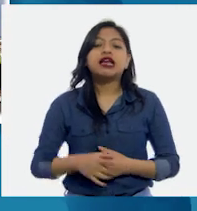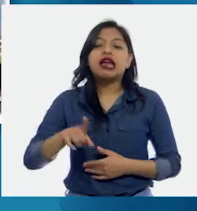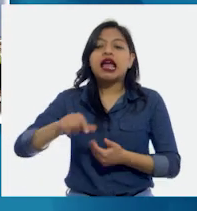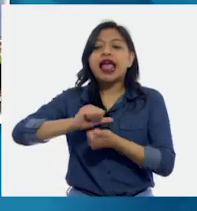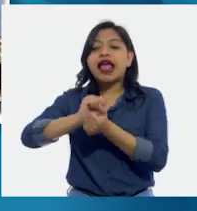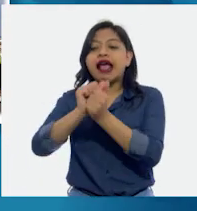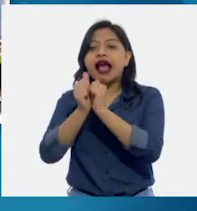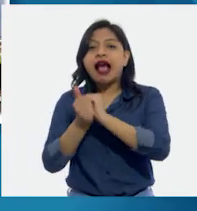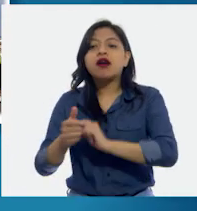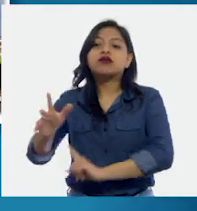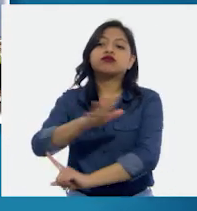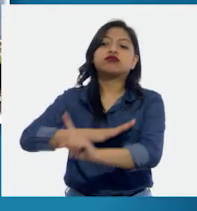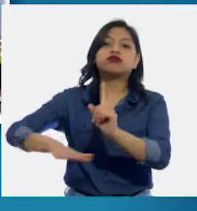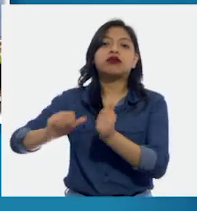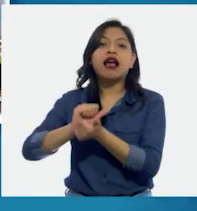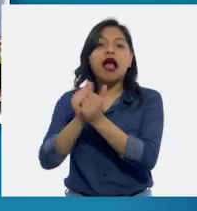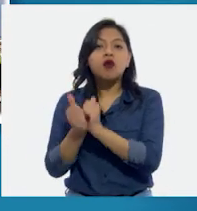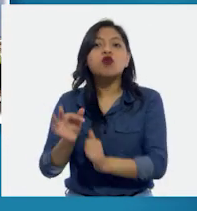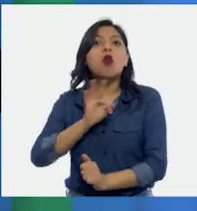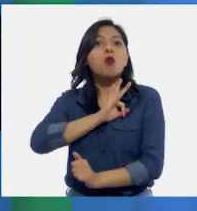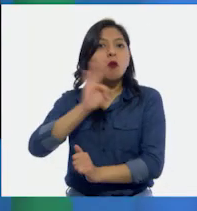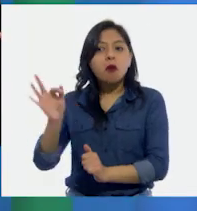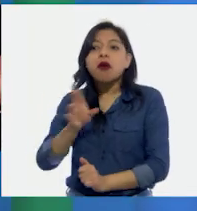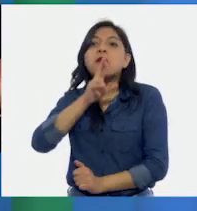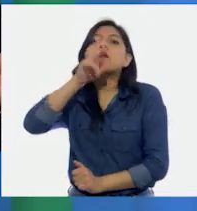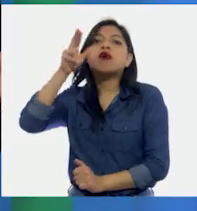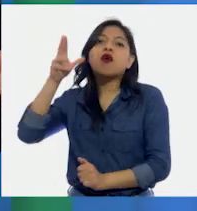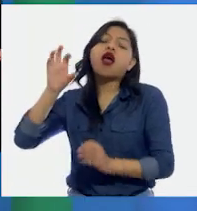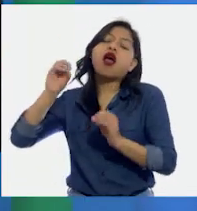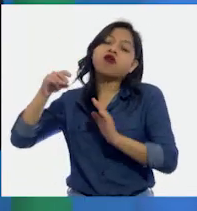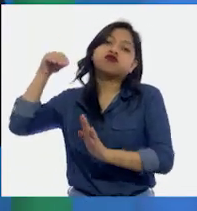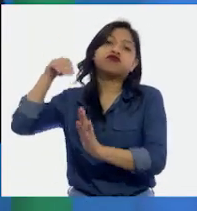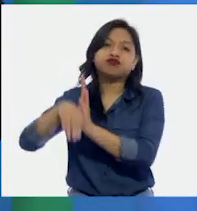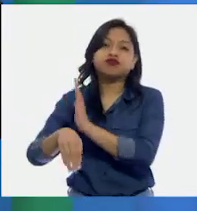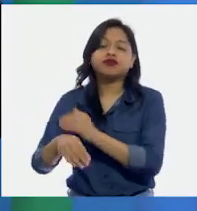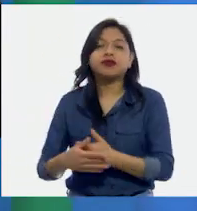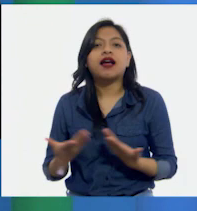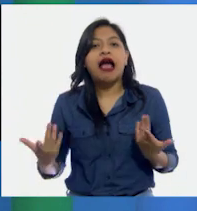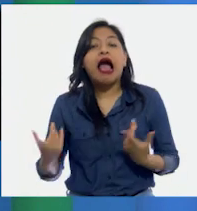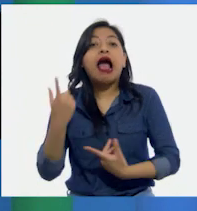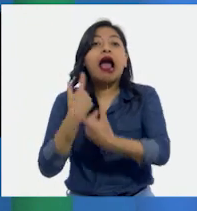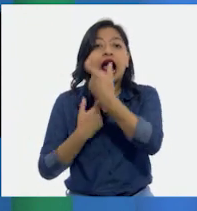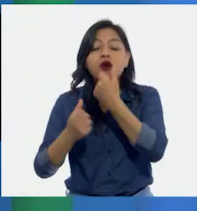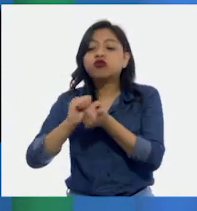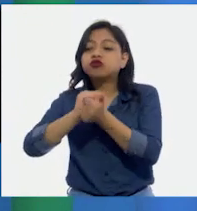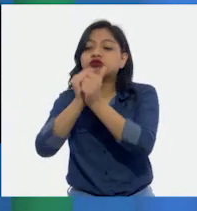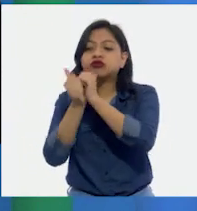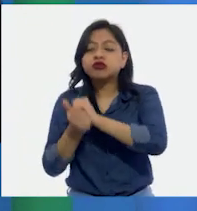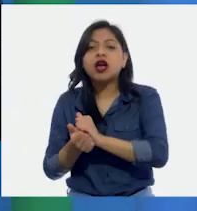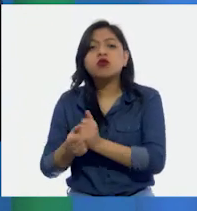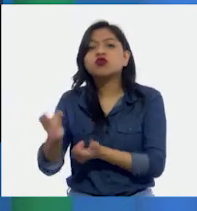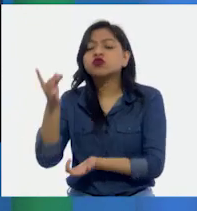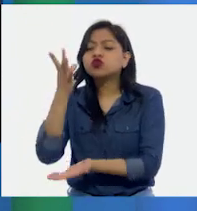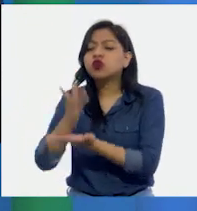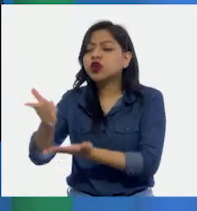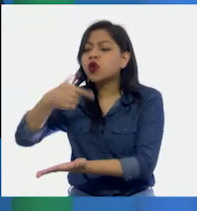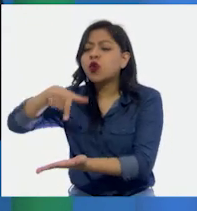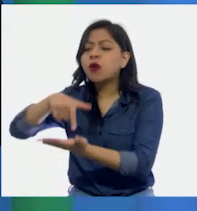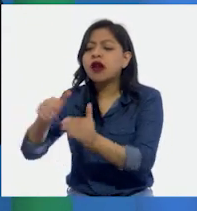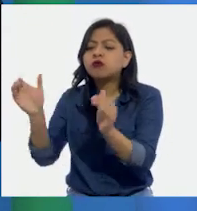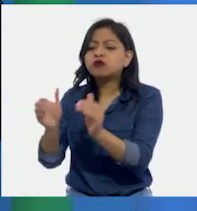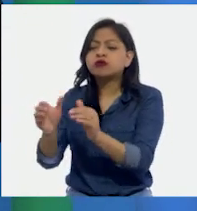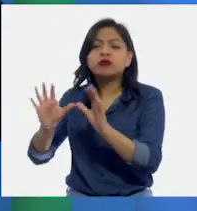Los cambios pueden ser positivos o negativos. Algunos pueden afectar una zona o incluso